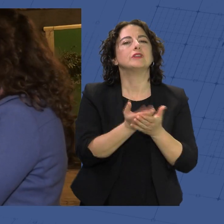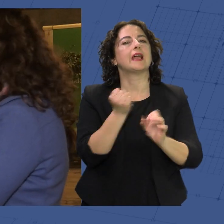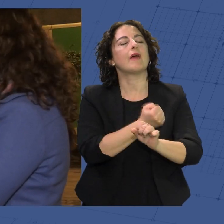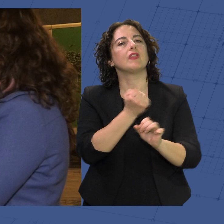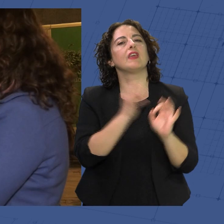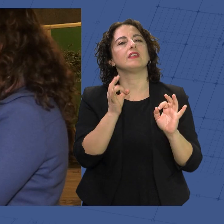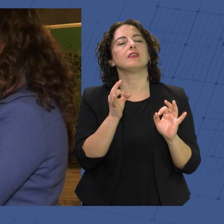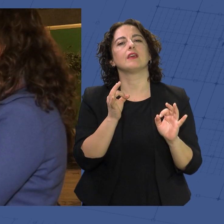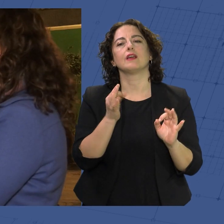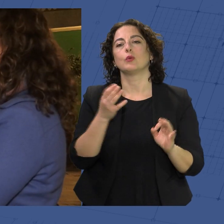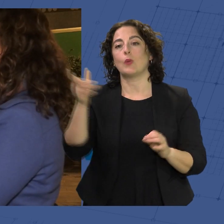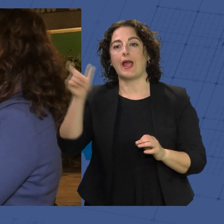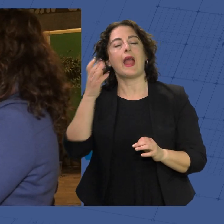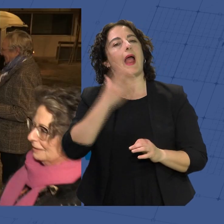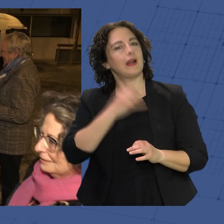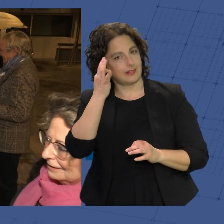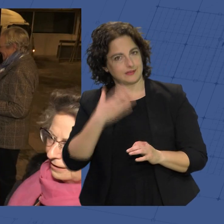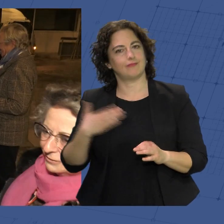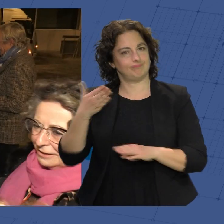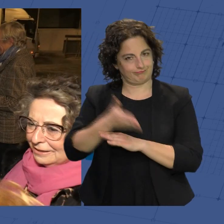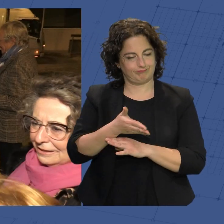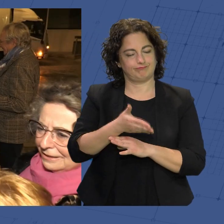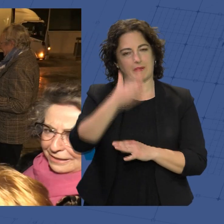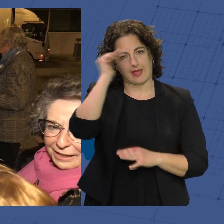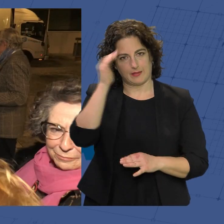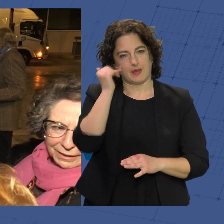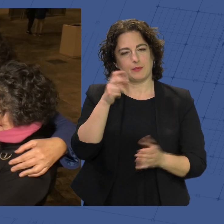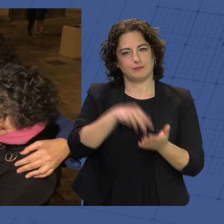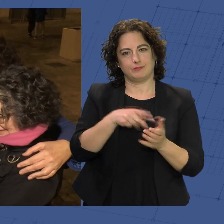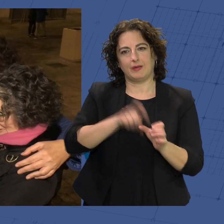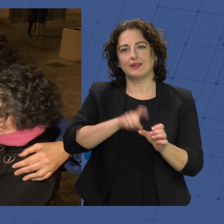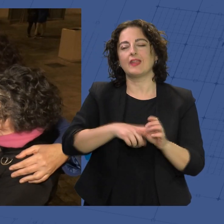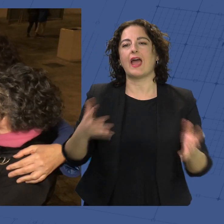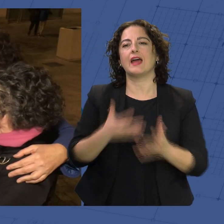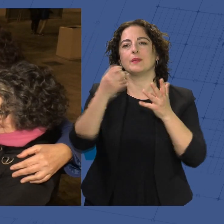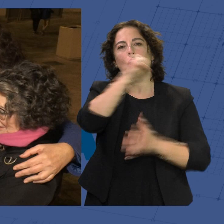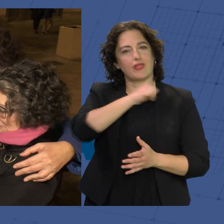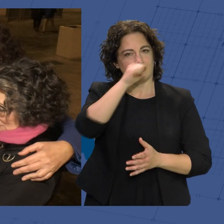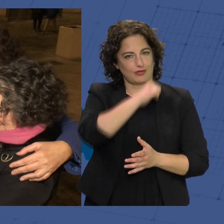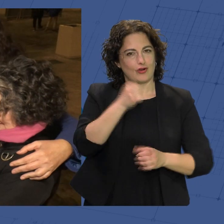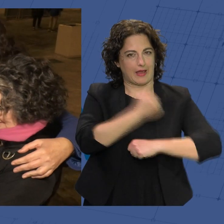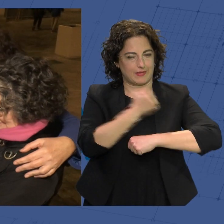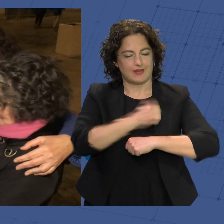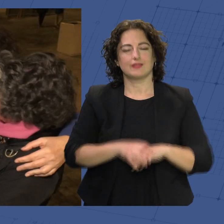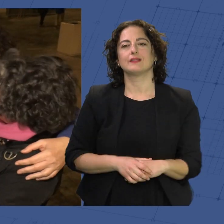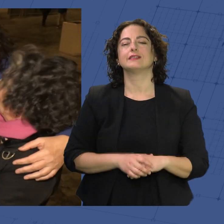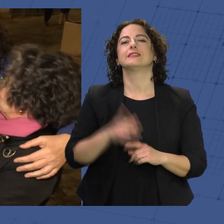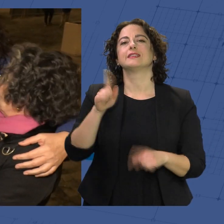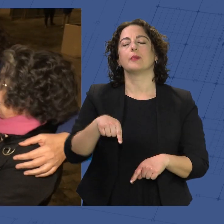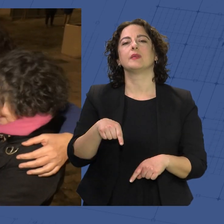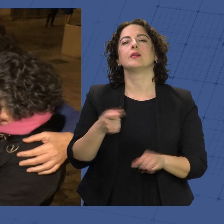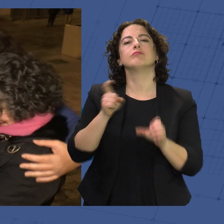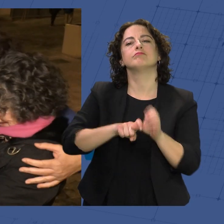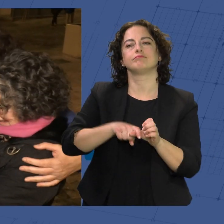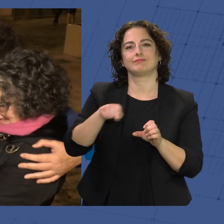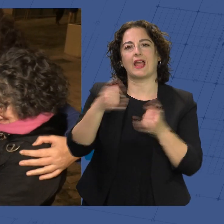que no se ha querido perder la alcaldesa de Almería, María del Mar Vázquez, que se ha animado a cantar estos villancicos. También han tomado parte